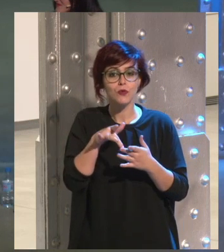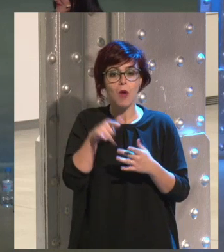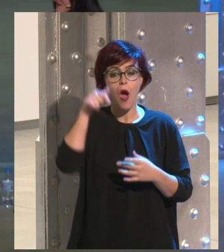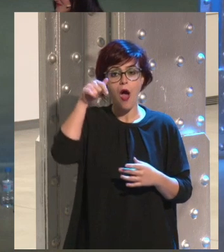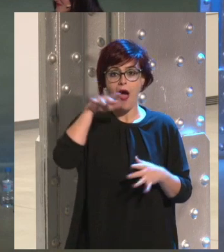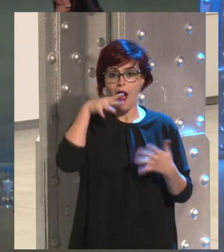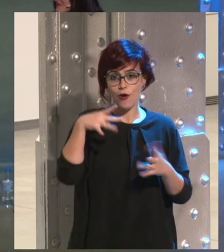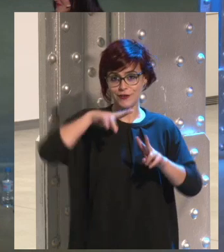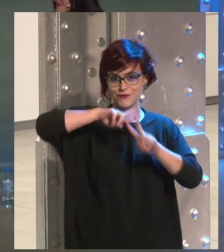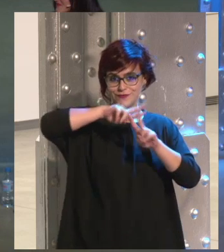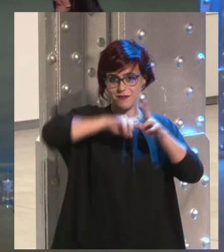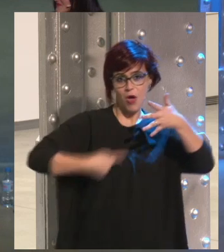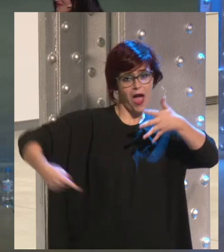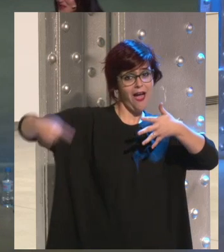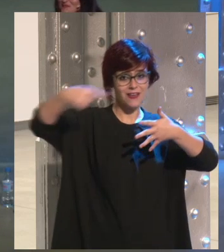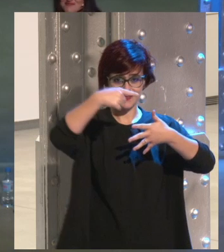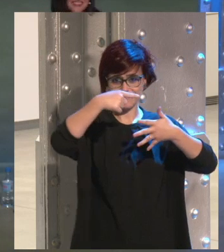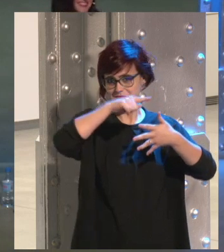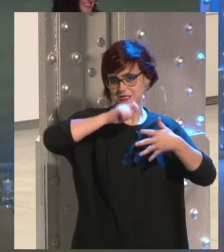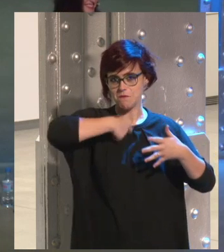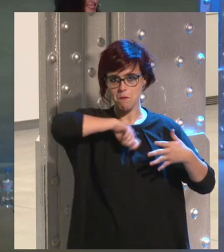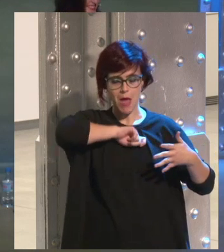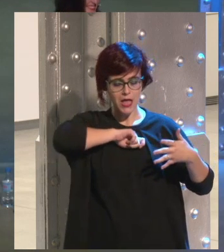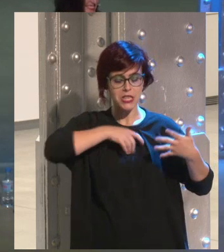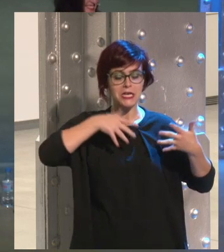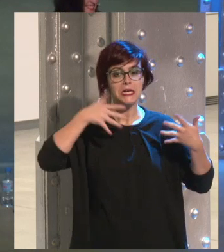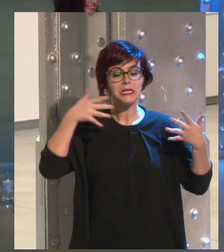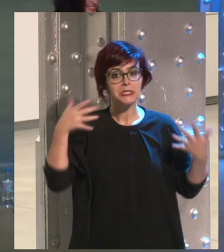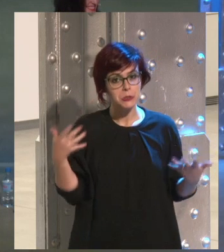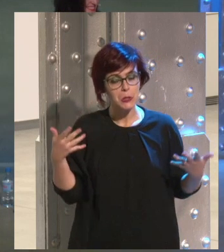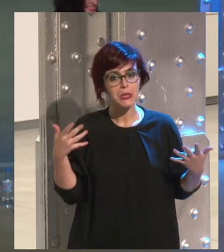que se convertir en tendencia en España el hashtag que es